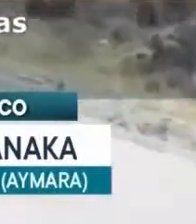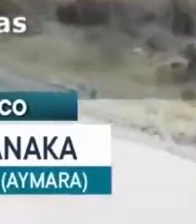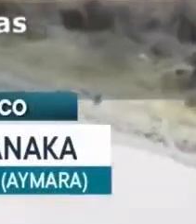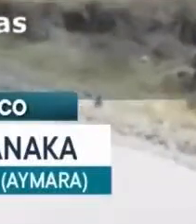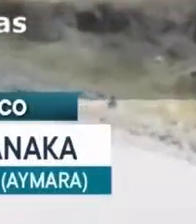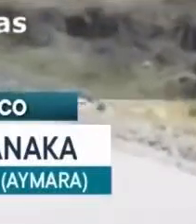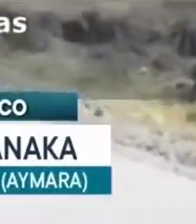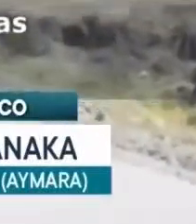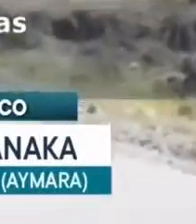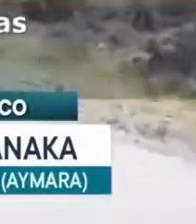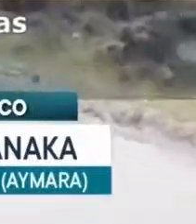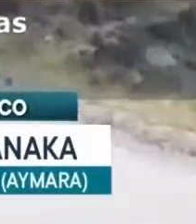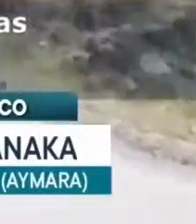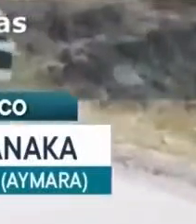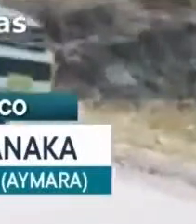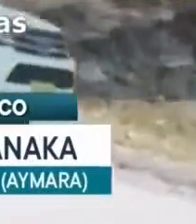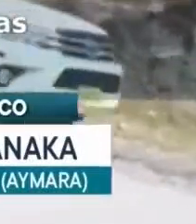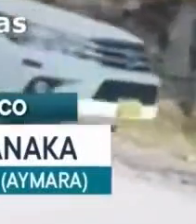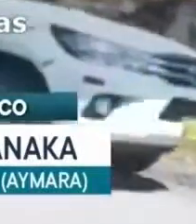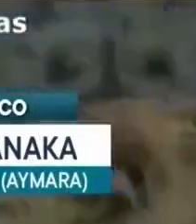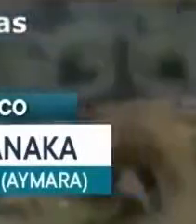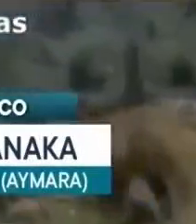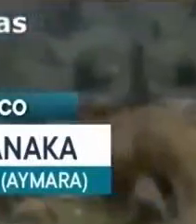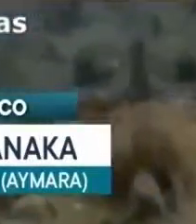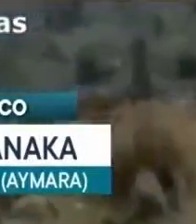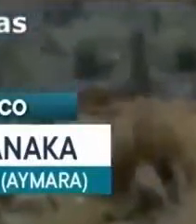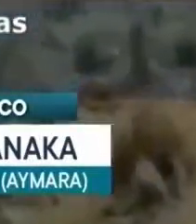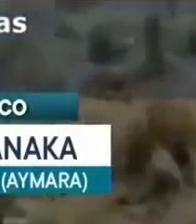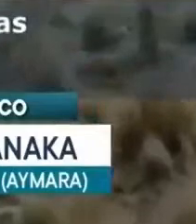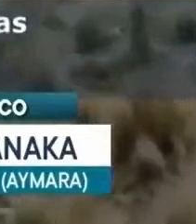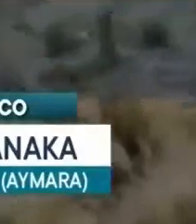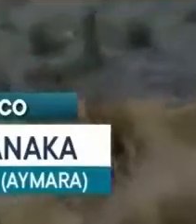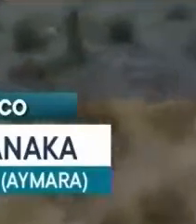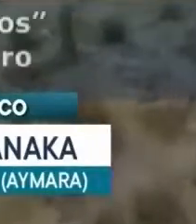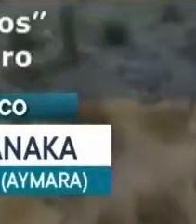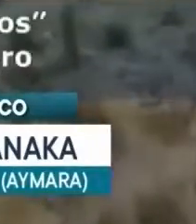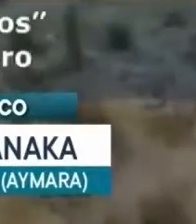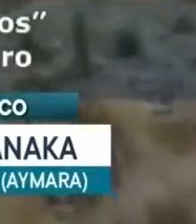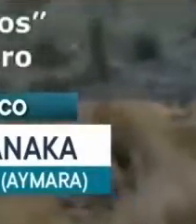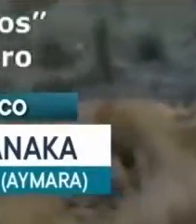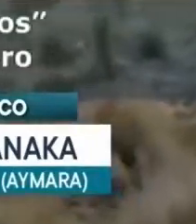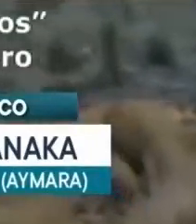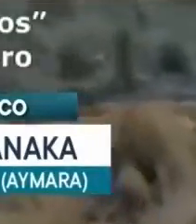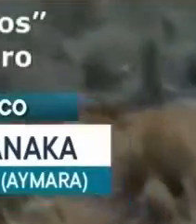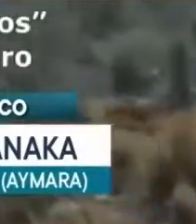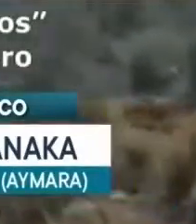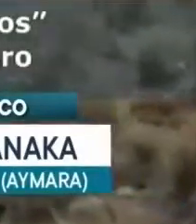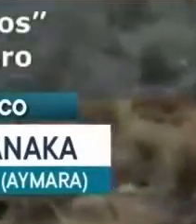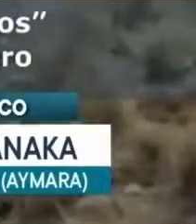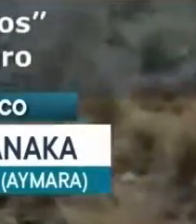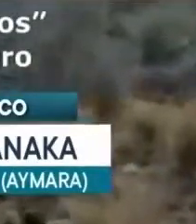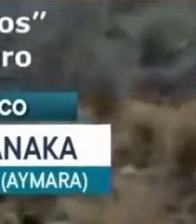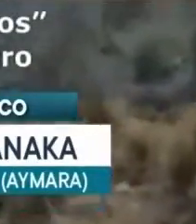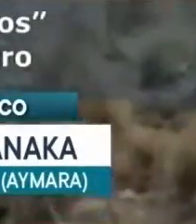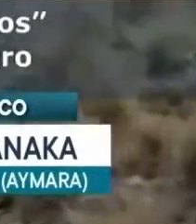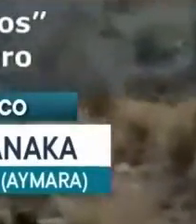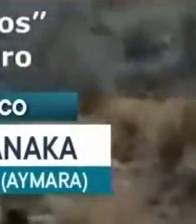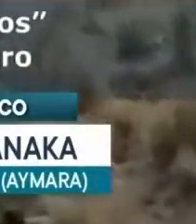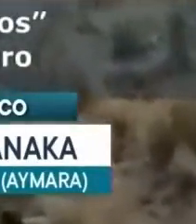adaka, chikau, kitanakana, utkaziri, haki, pasirakasaja, Corredor Minero del Sur, chikau, kitha,